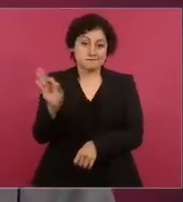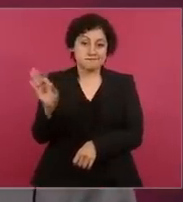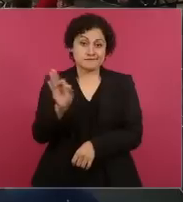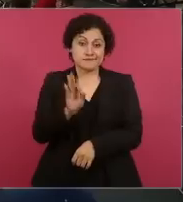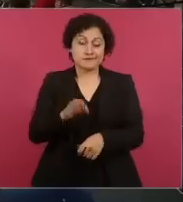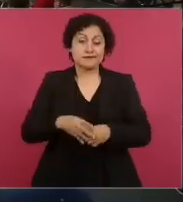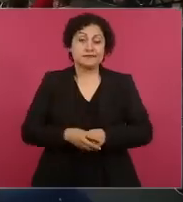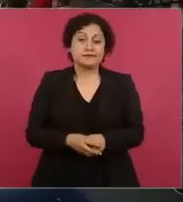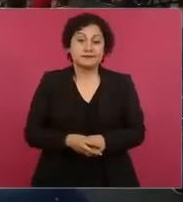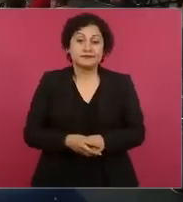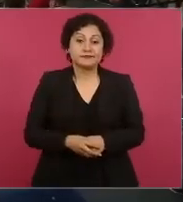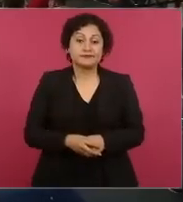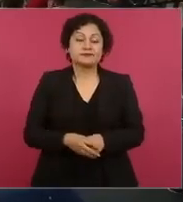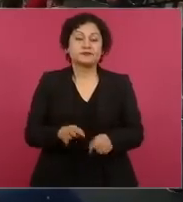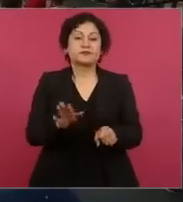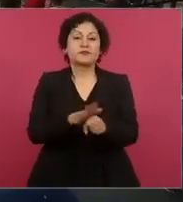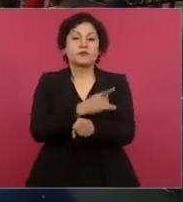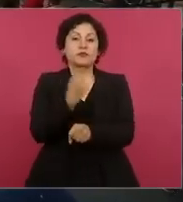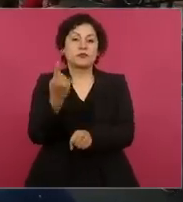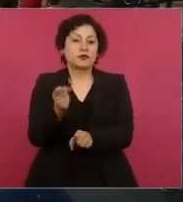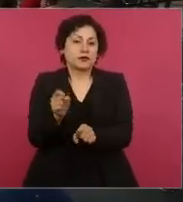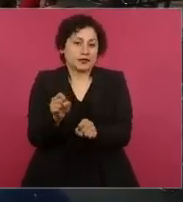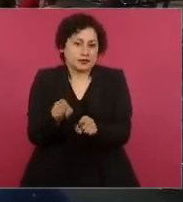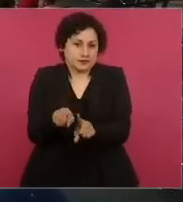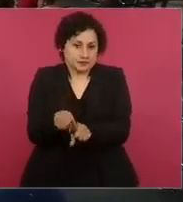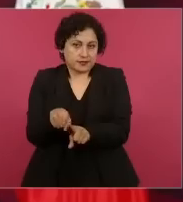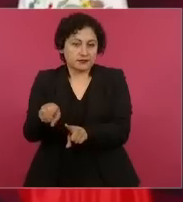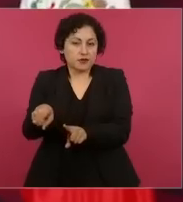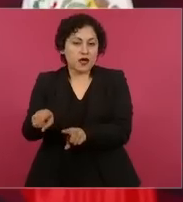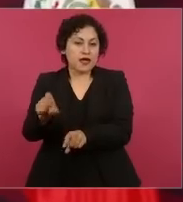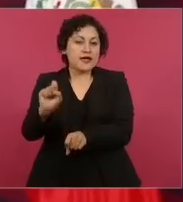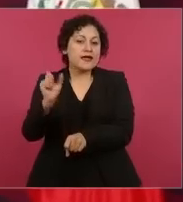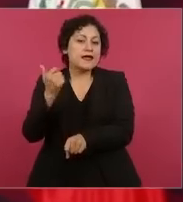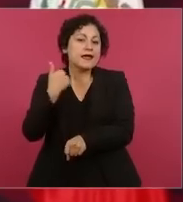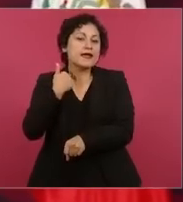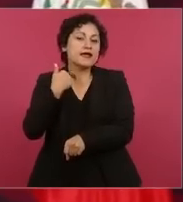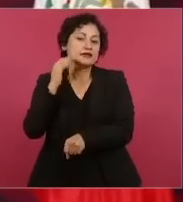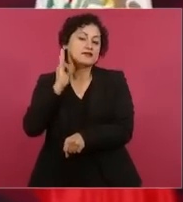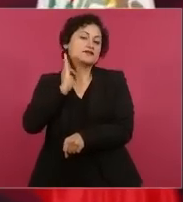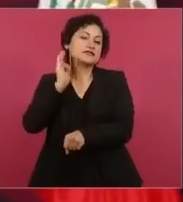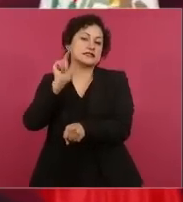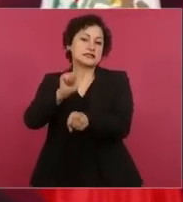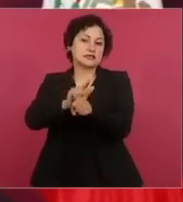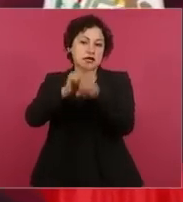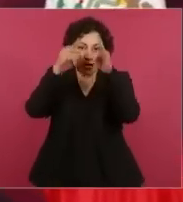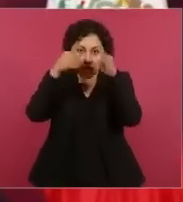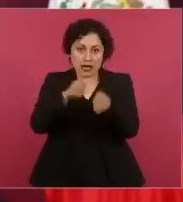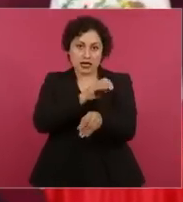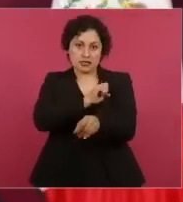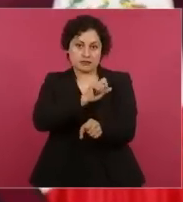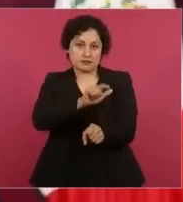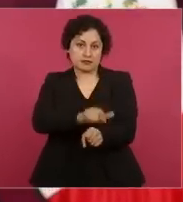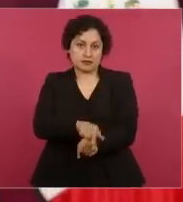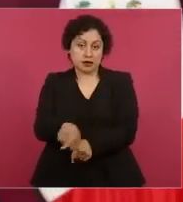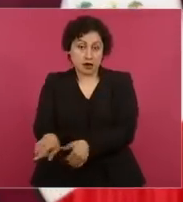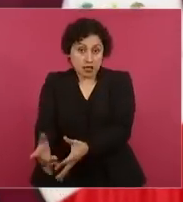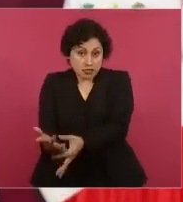el mismo exfiscal especial dice que él se opuso